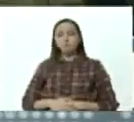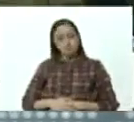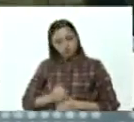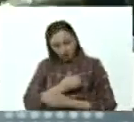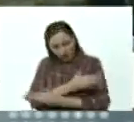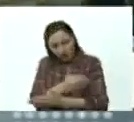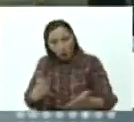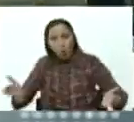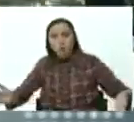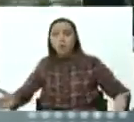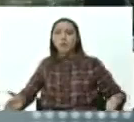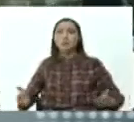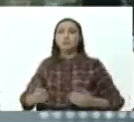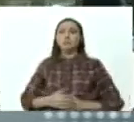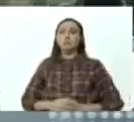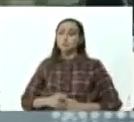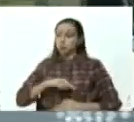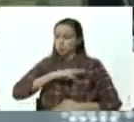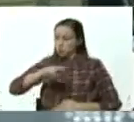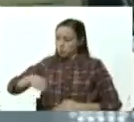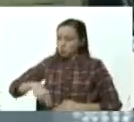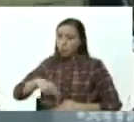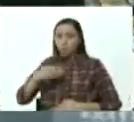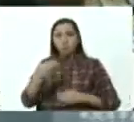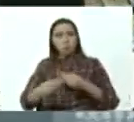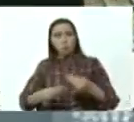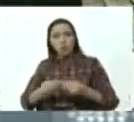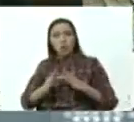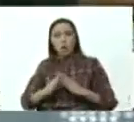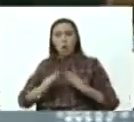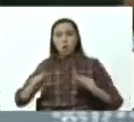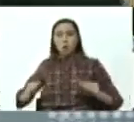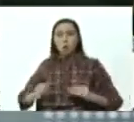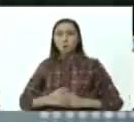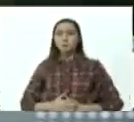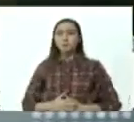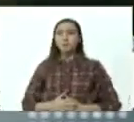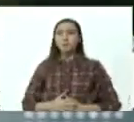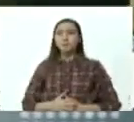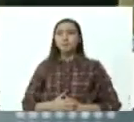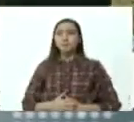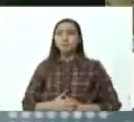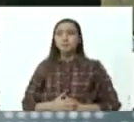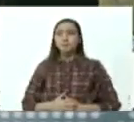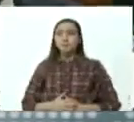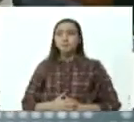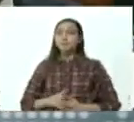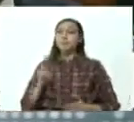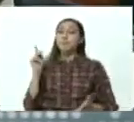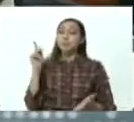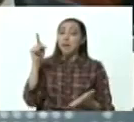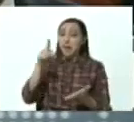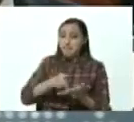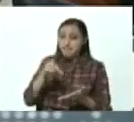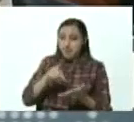hemos dispuesto todo para que además de participar